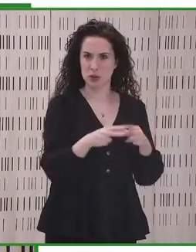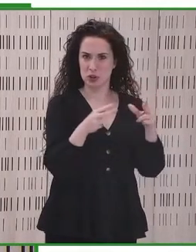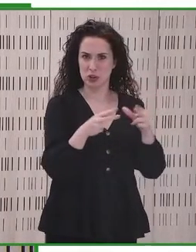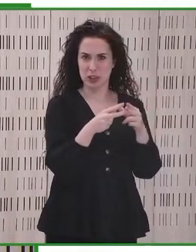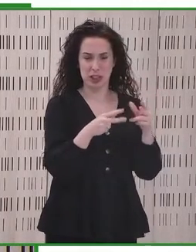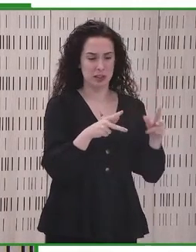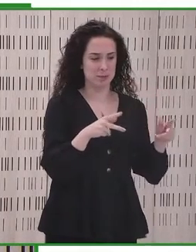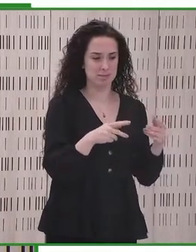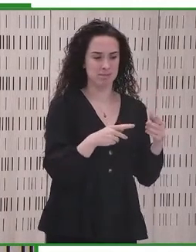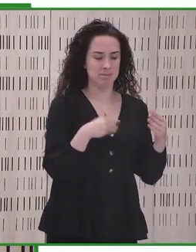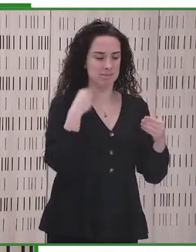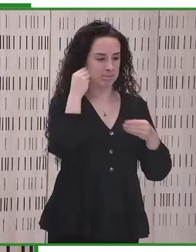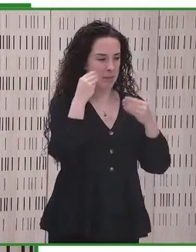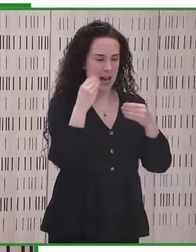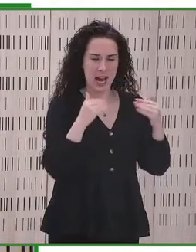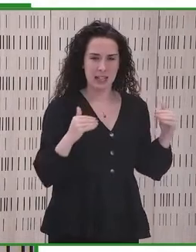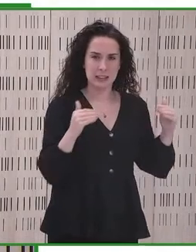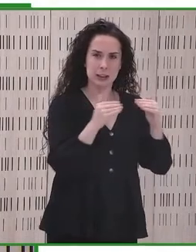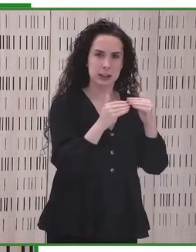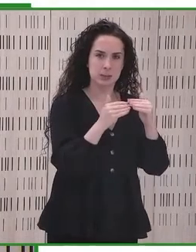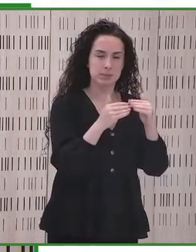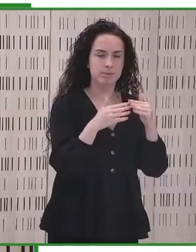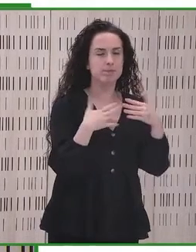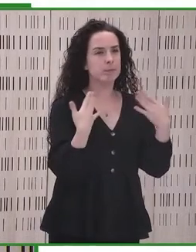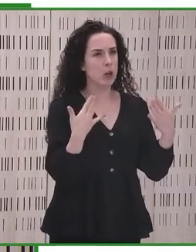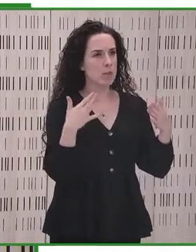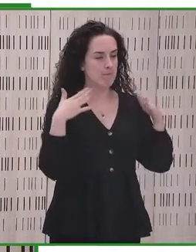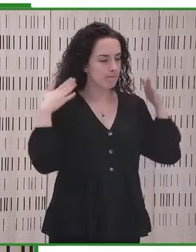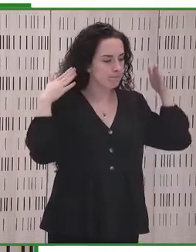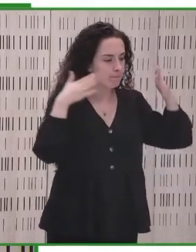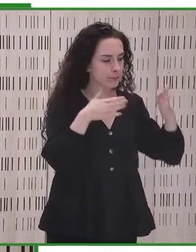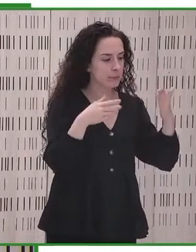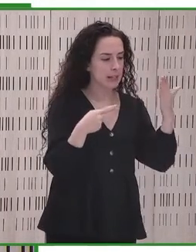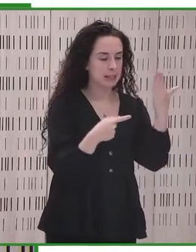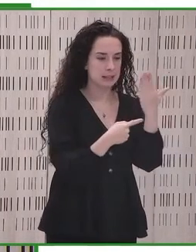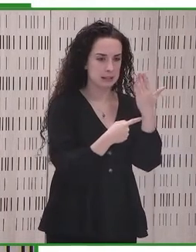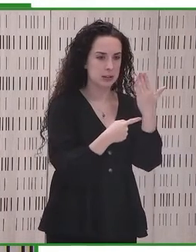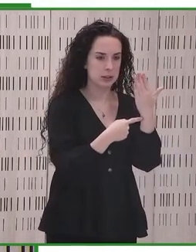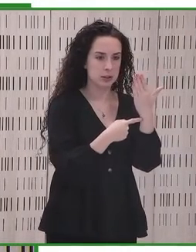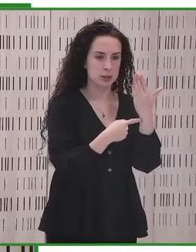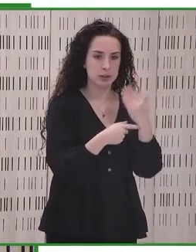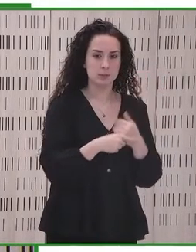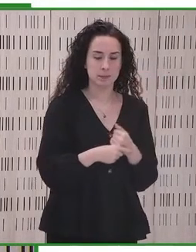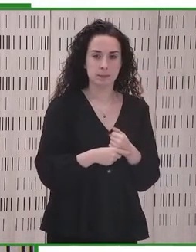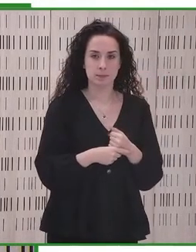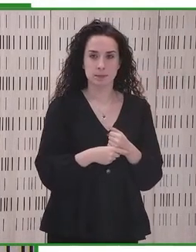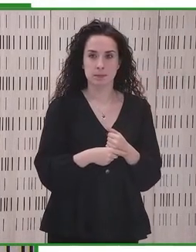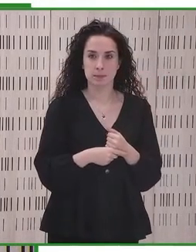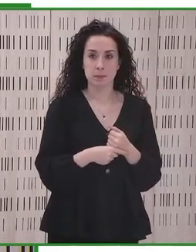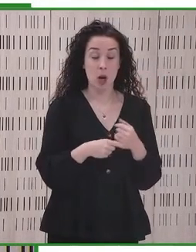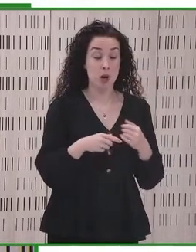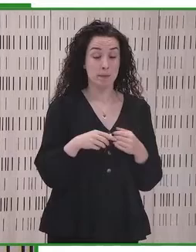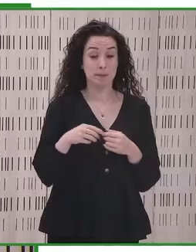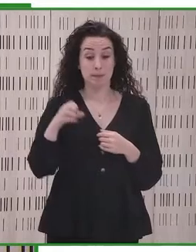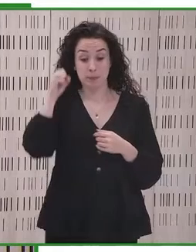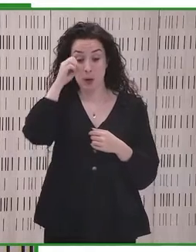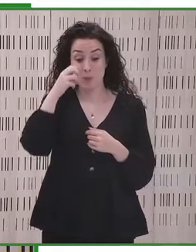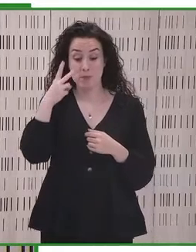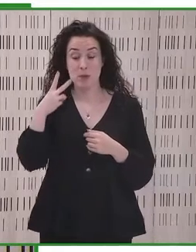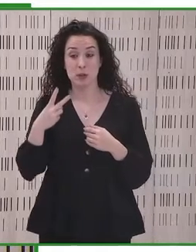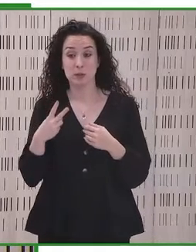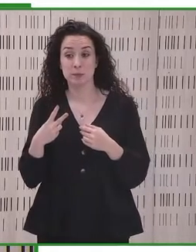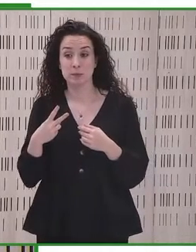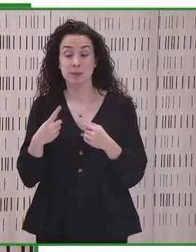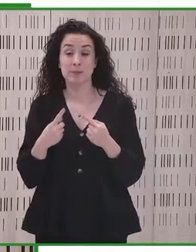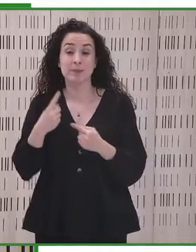tiene las mismas sociedades, tienen las mismas empresas, viven de la misma manera. Entonces, centrémonos en la tecnología porque esto es lo que va a cambiar. Esta es mi opinión. La